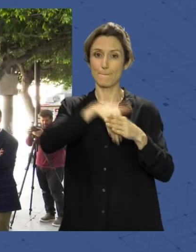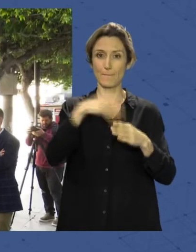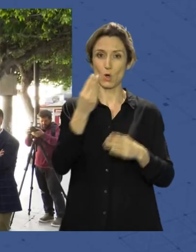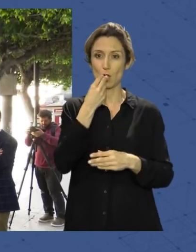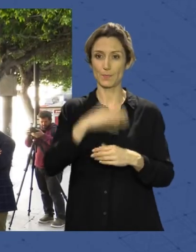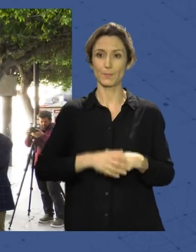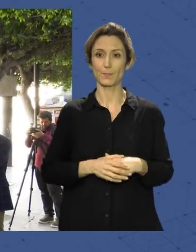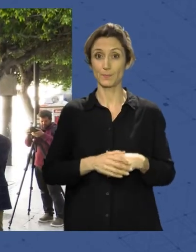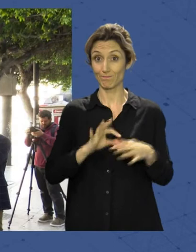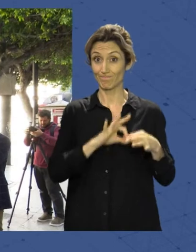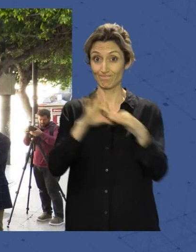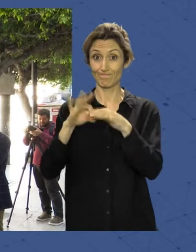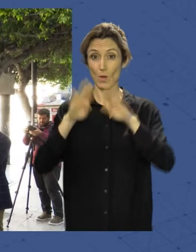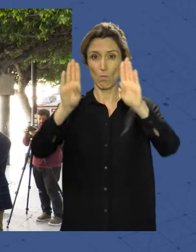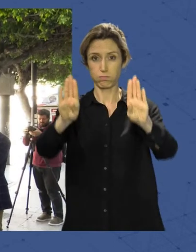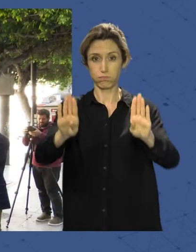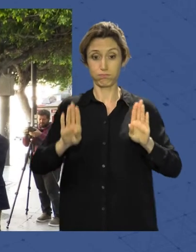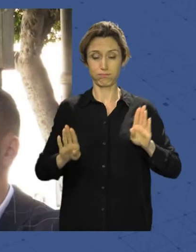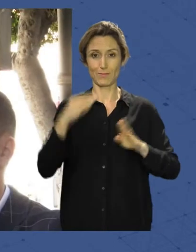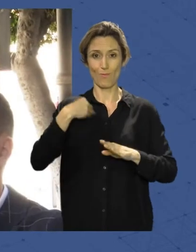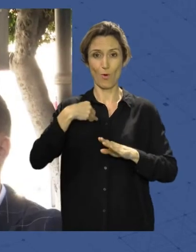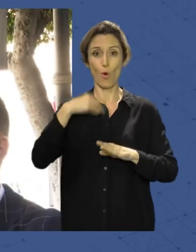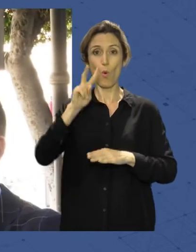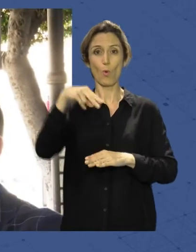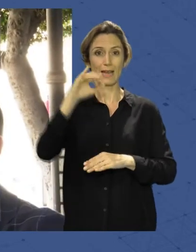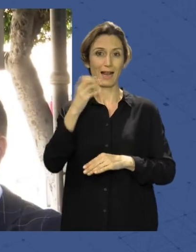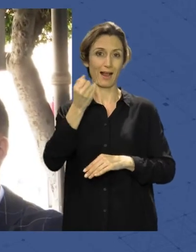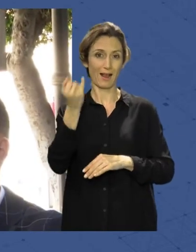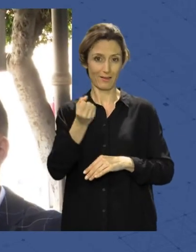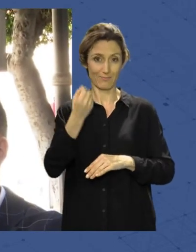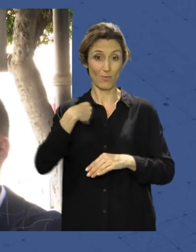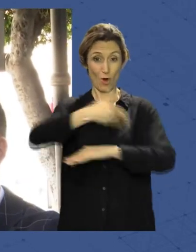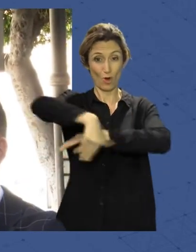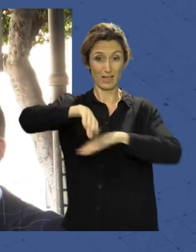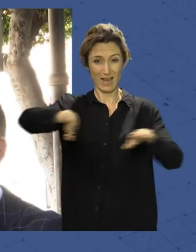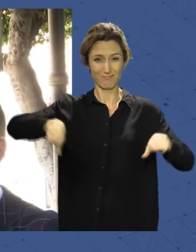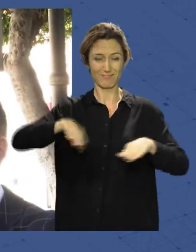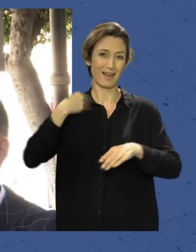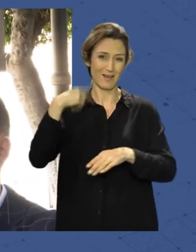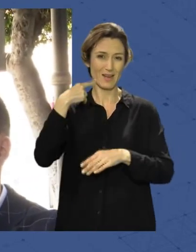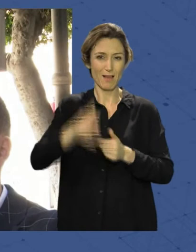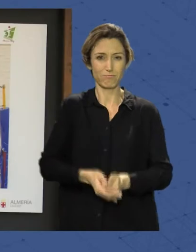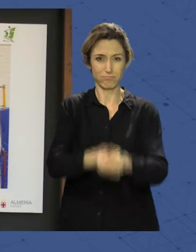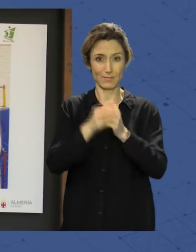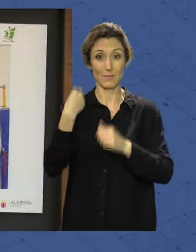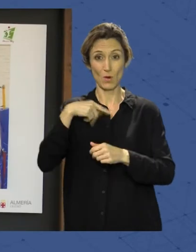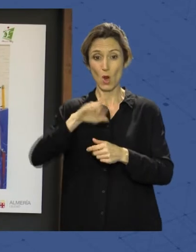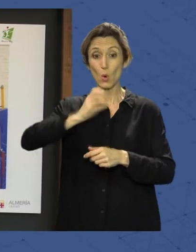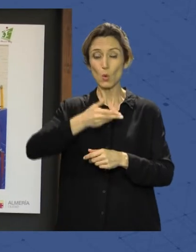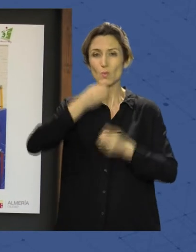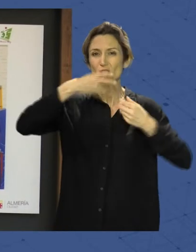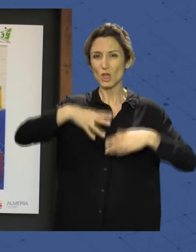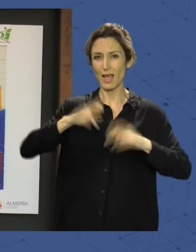A través de estos paneles, Unicaja Costa de Almería repasa los 35 años de historia del club más laureado del voleibol español.